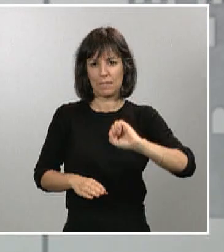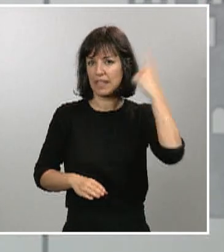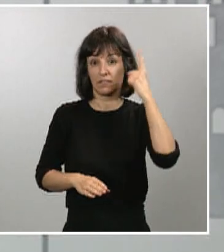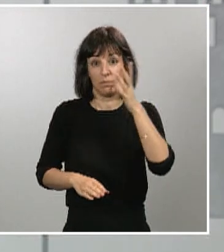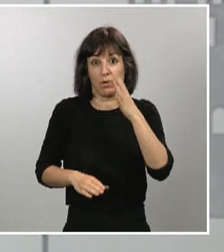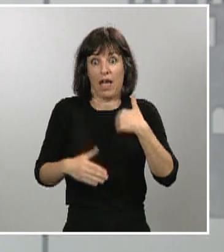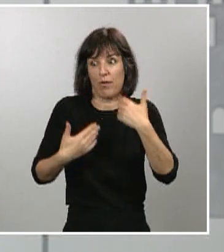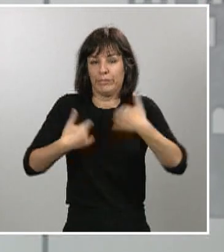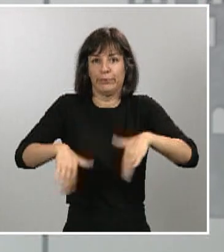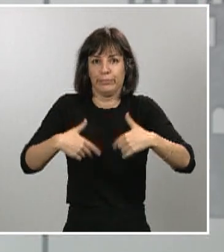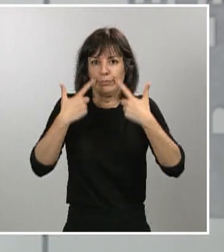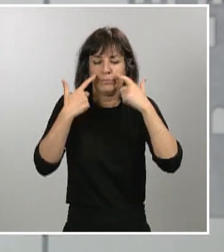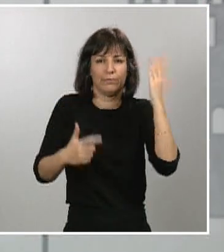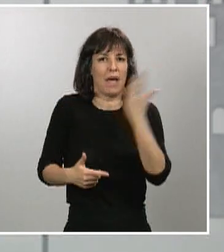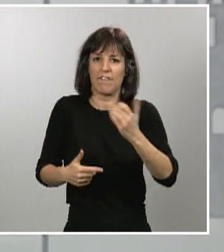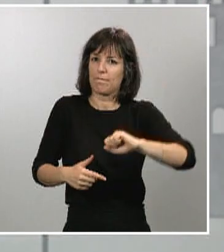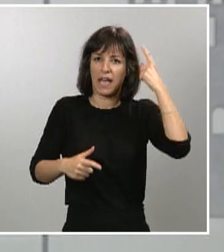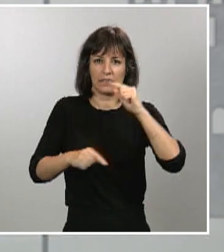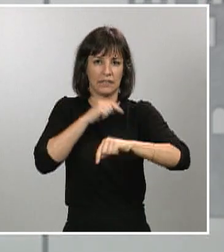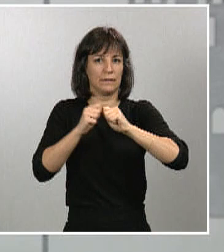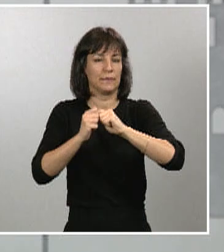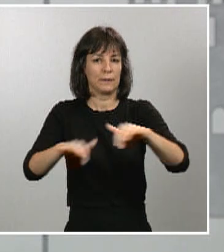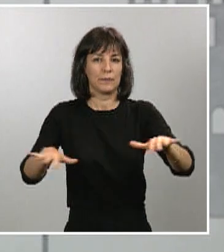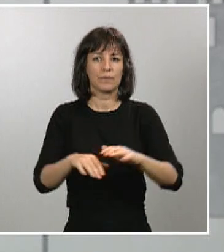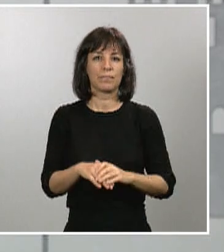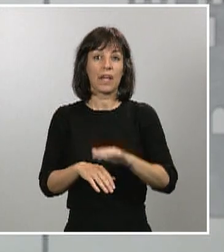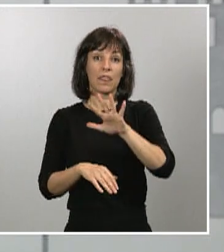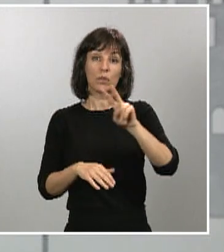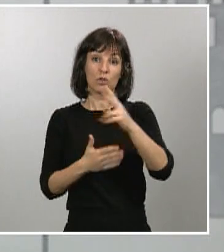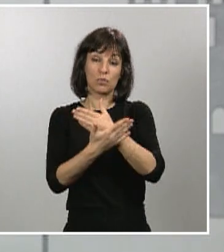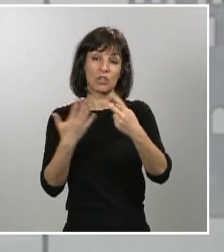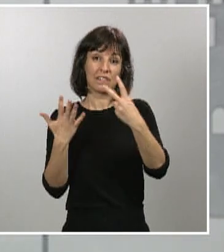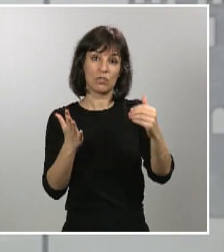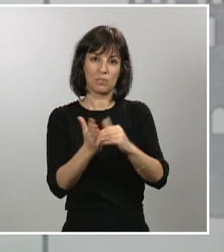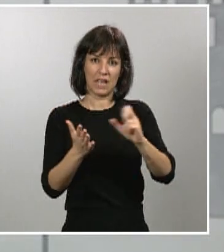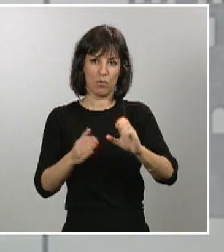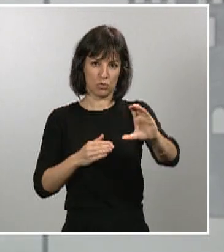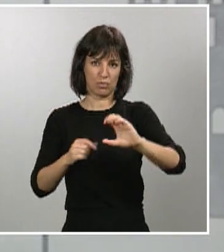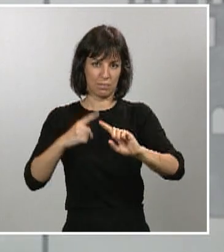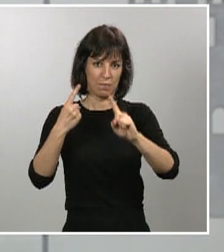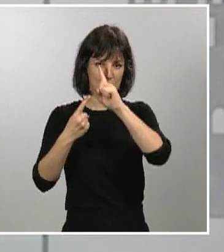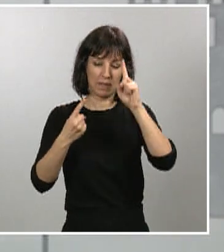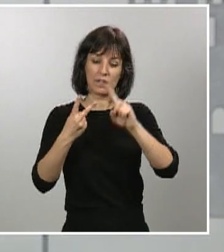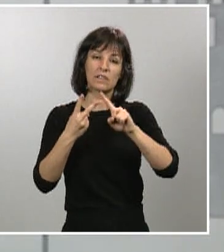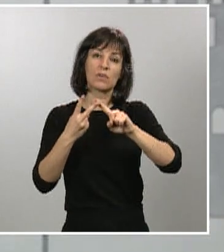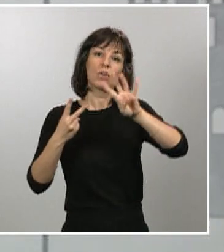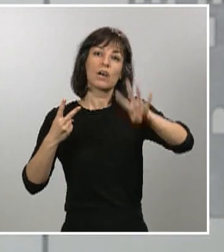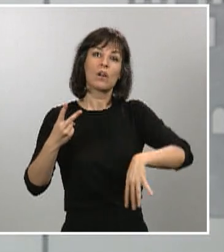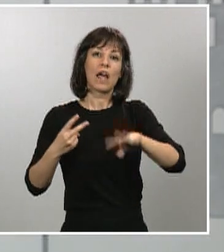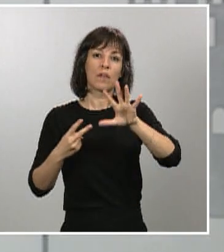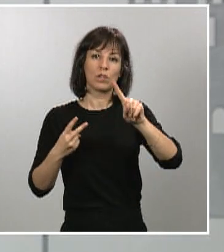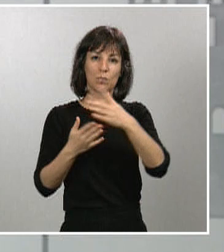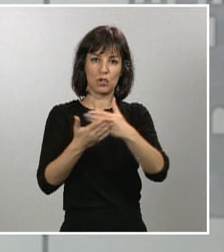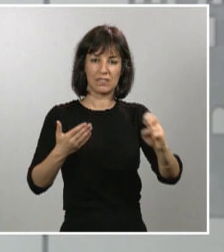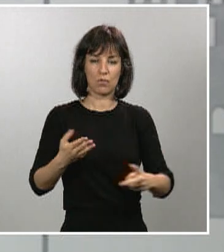por esta epidemia, va a recibir un 52.700.000 euros, en segundo lugar, Cataluña con 51 millones de euros, Andalucía 44